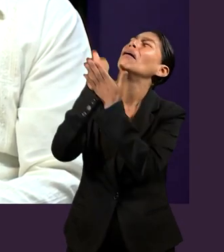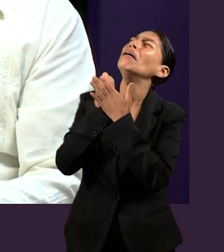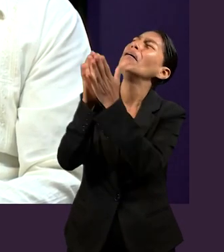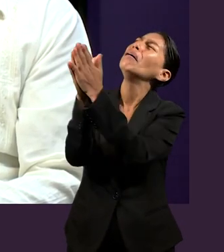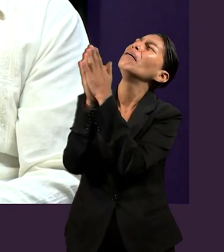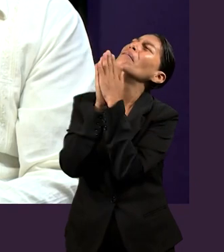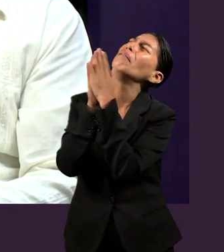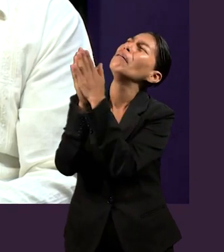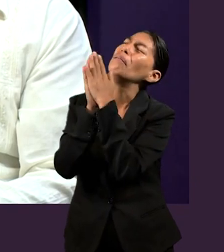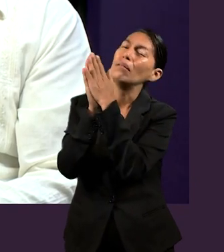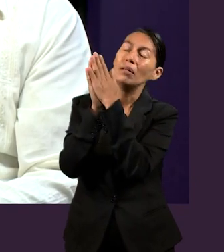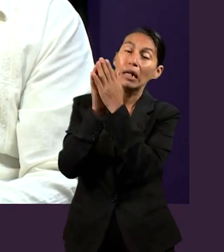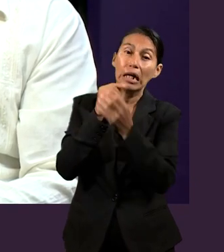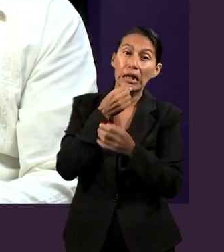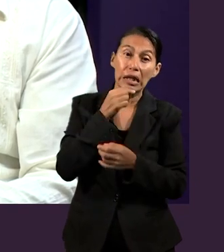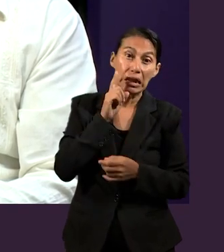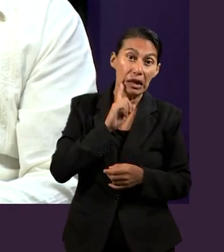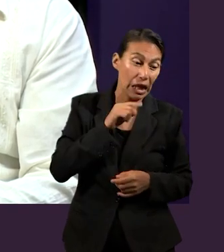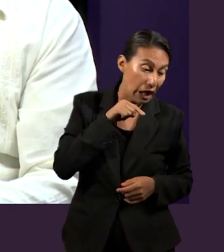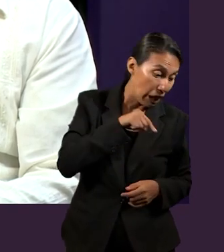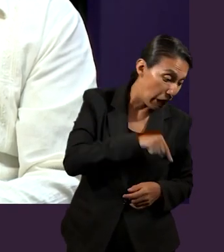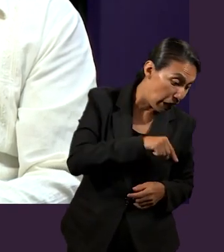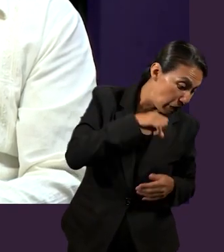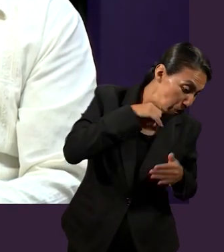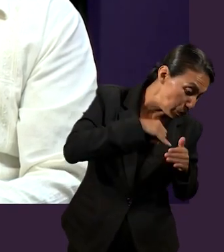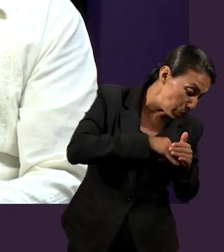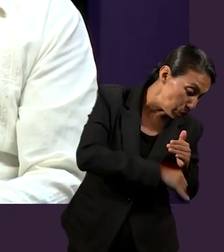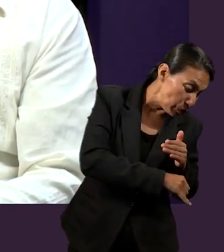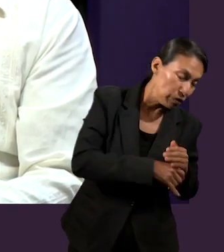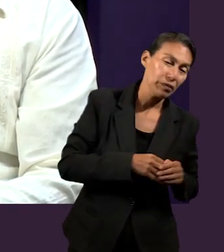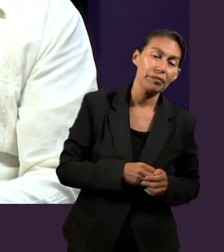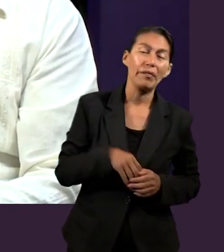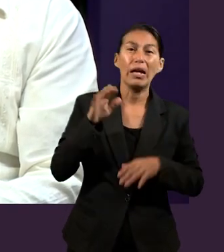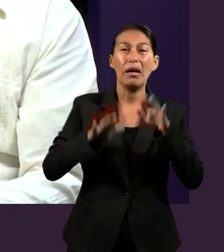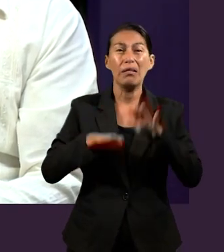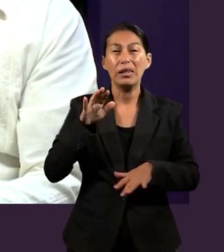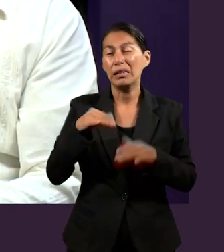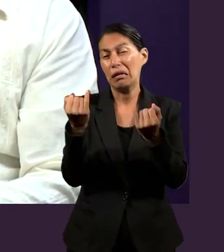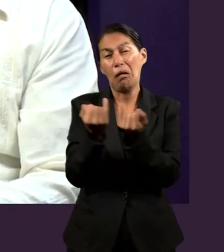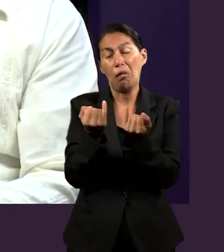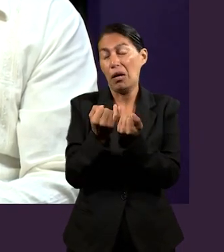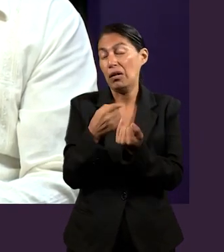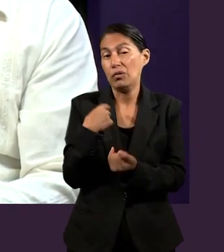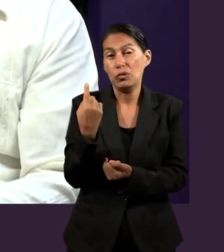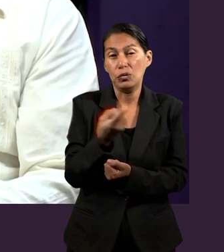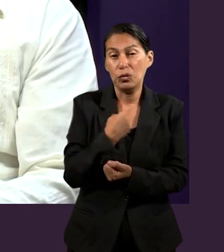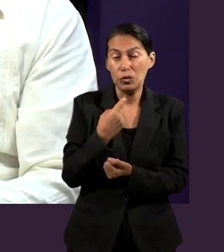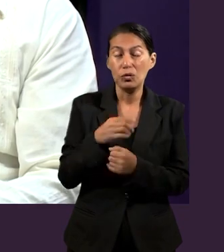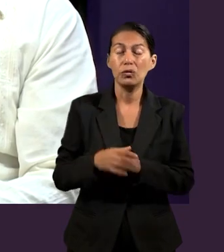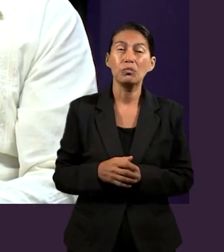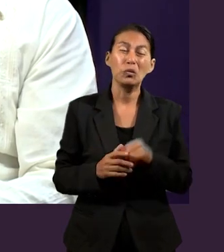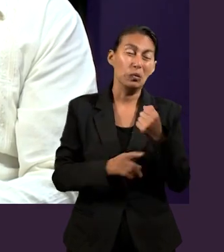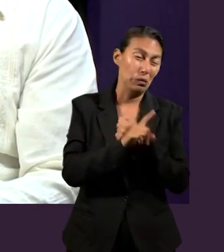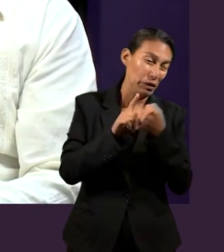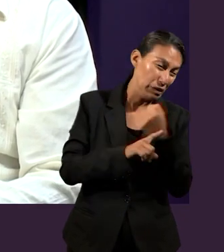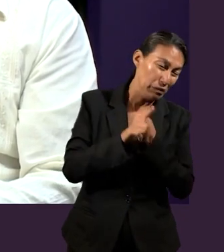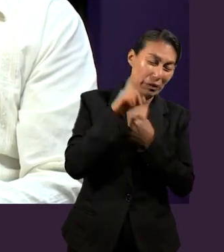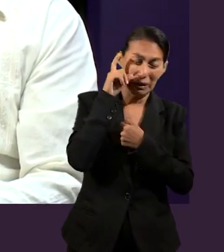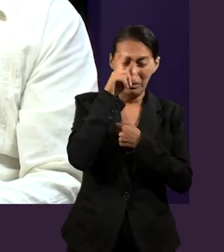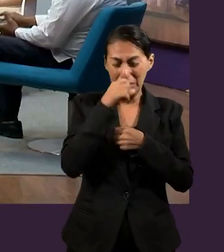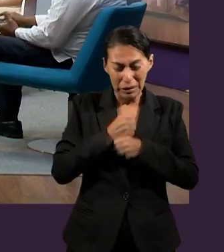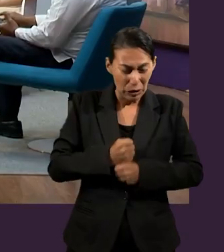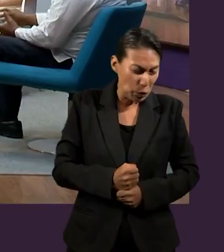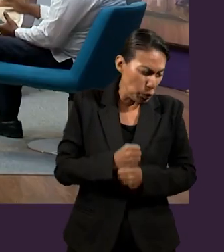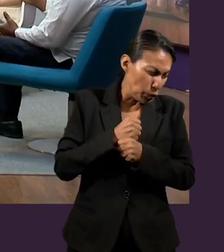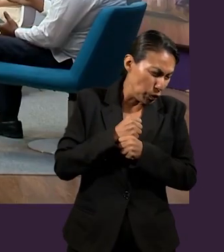padres y cuando pide ayuda. Creo que a veces nosotros nos encontramos en una situación similar